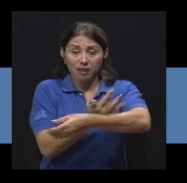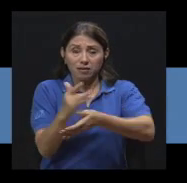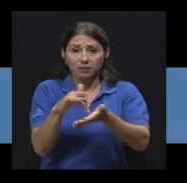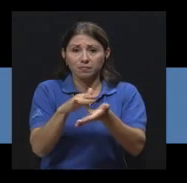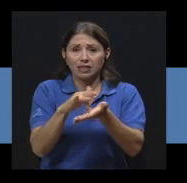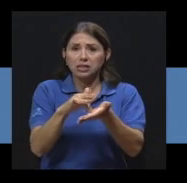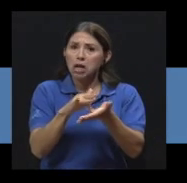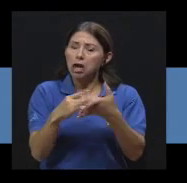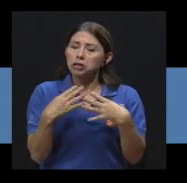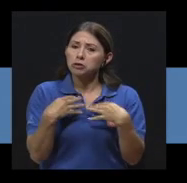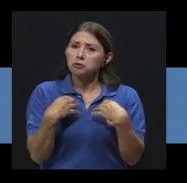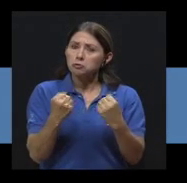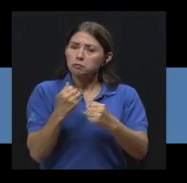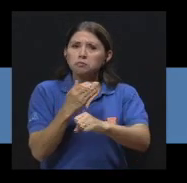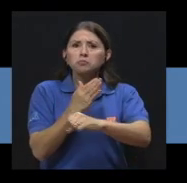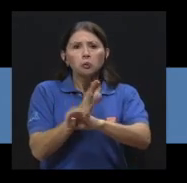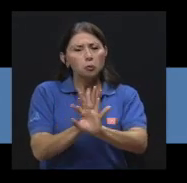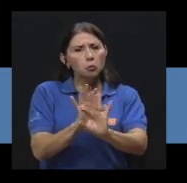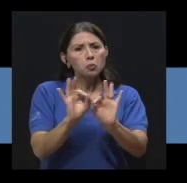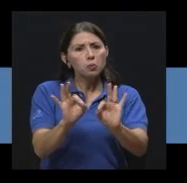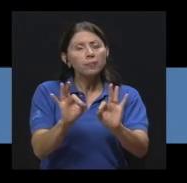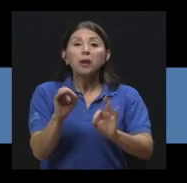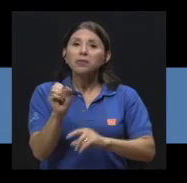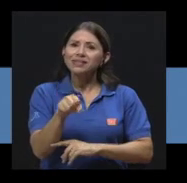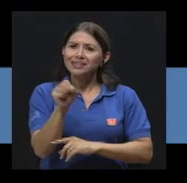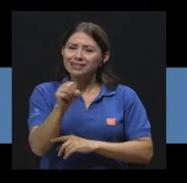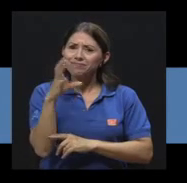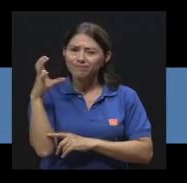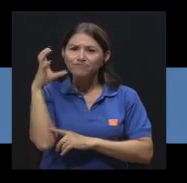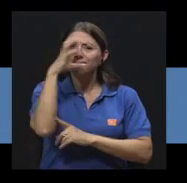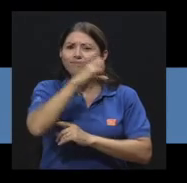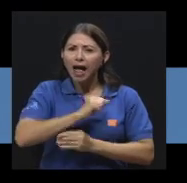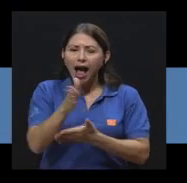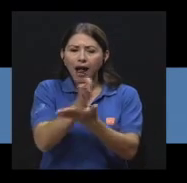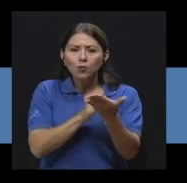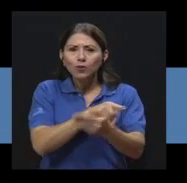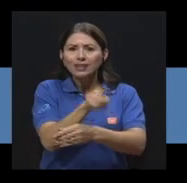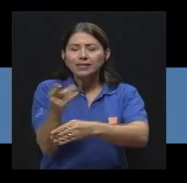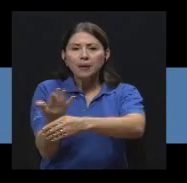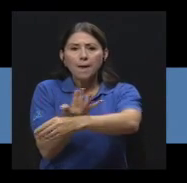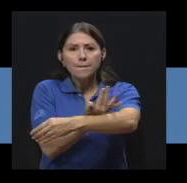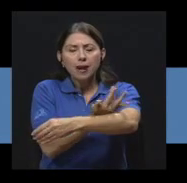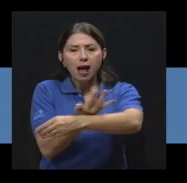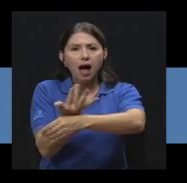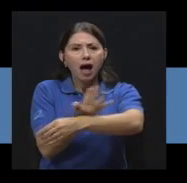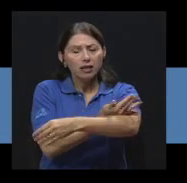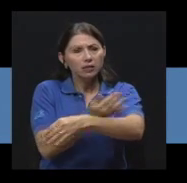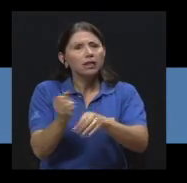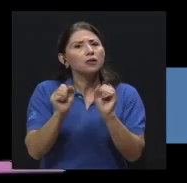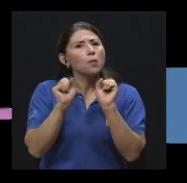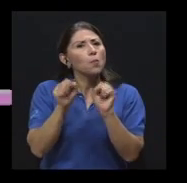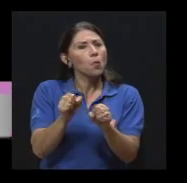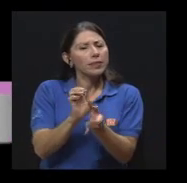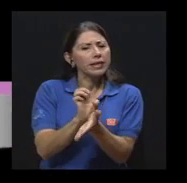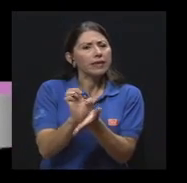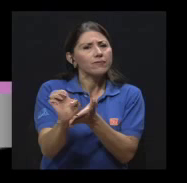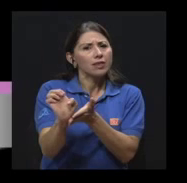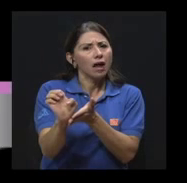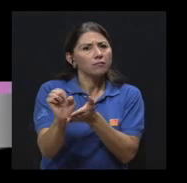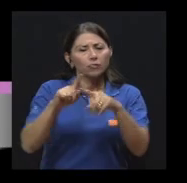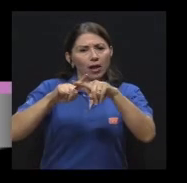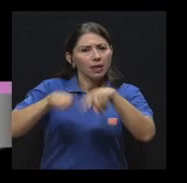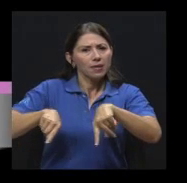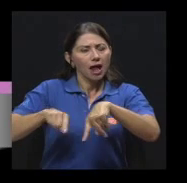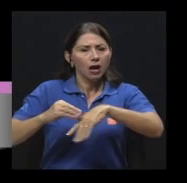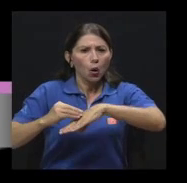plantas medicinales, pues sí se registra que algunas de ellas tienen actividad contra los hongos, ya sea para